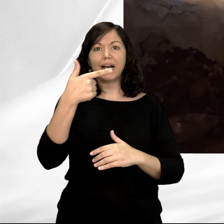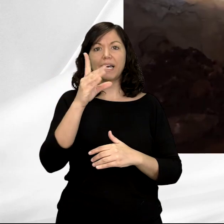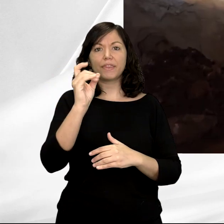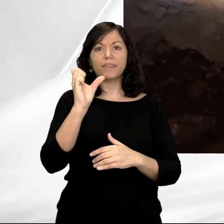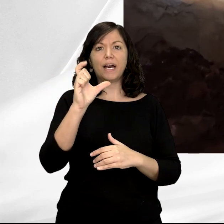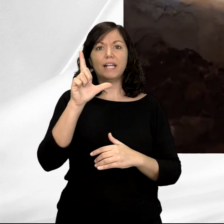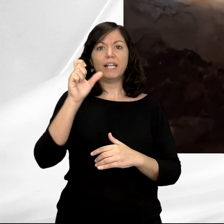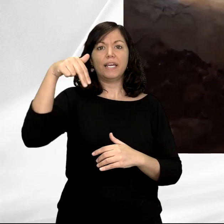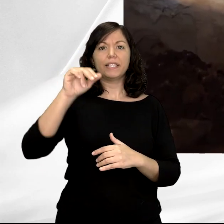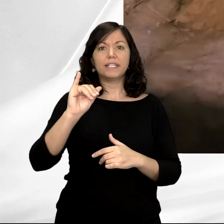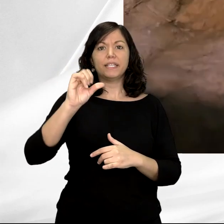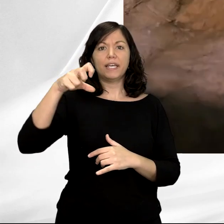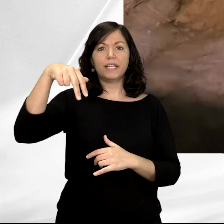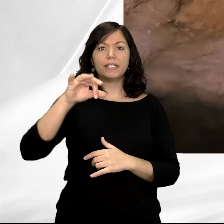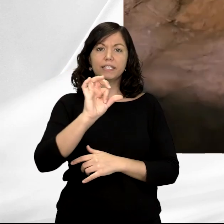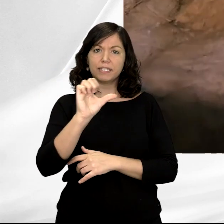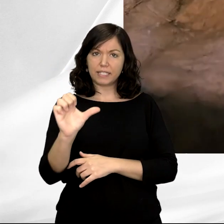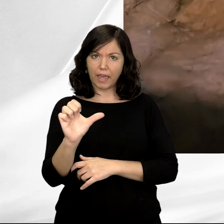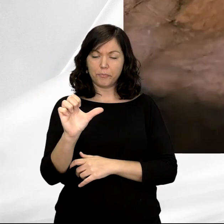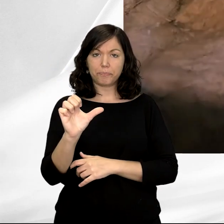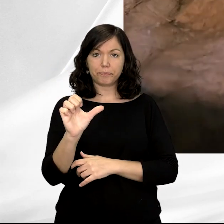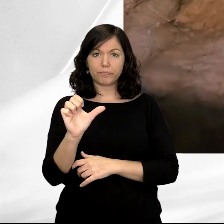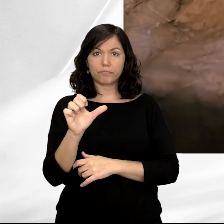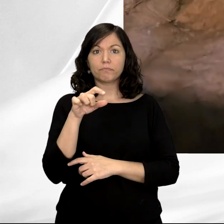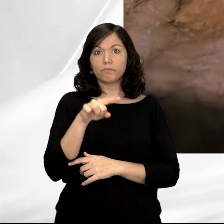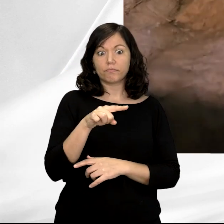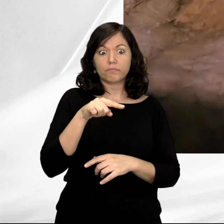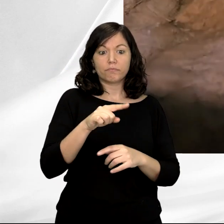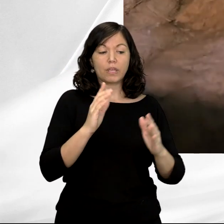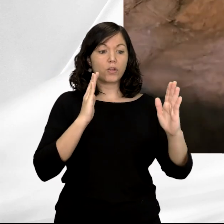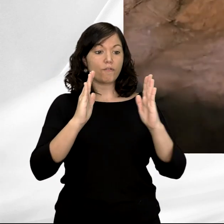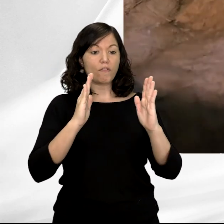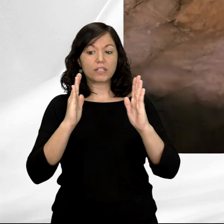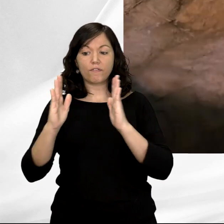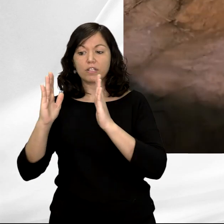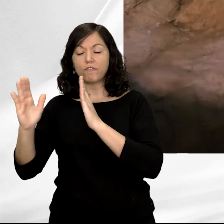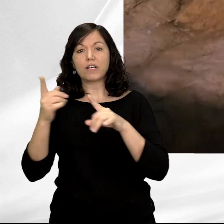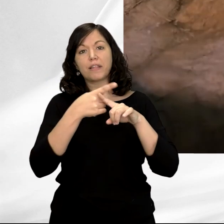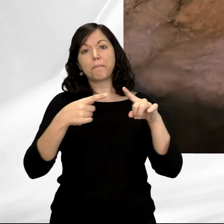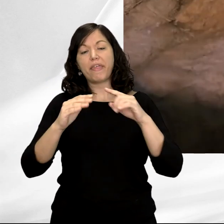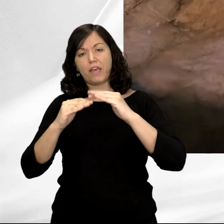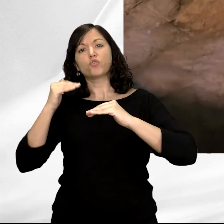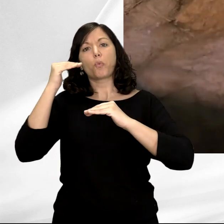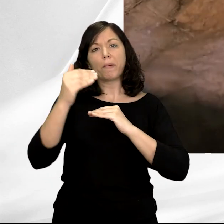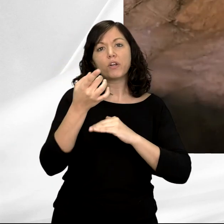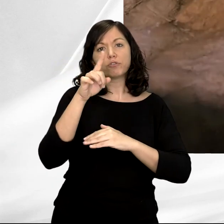etapa cultural del paleolítico superior, ocupación que se parece trasladar a sus fases media y superior.